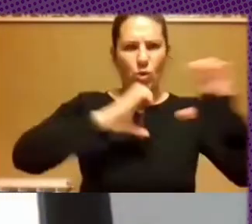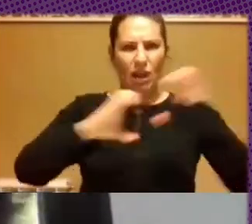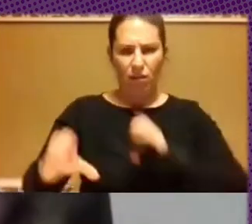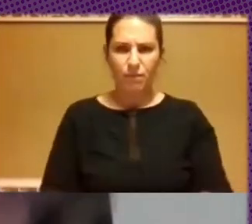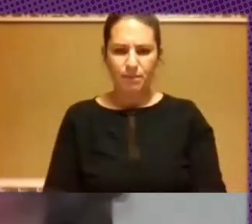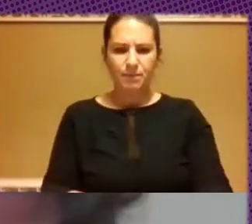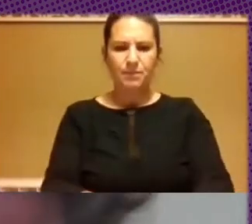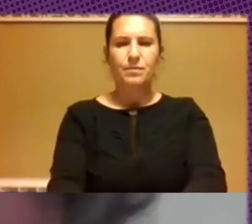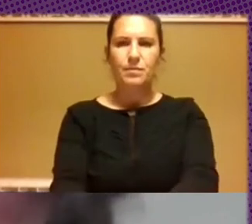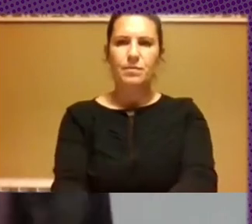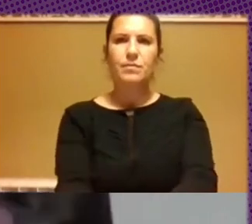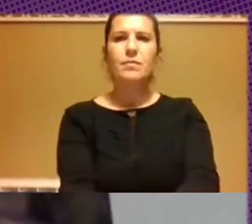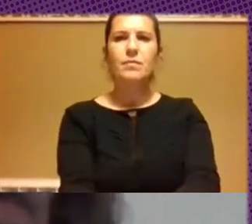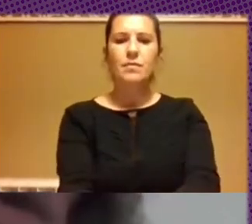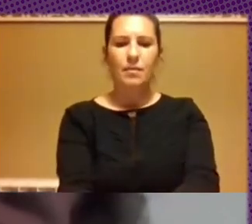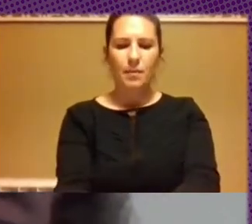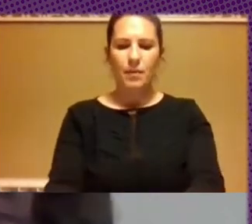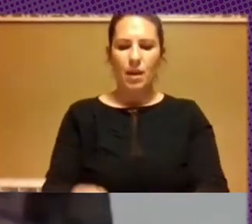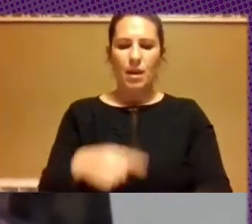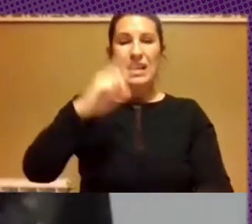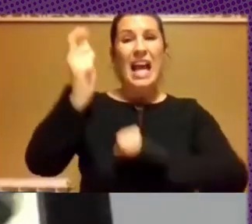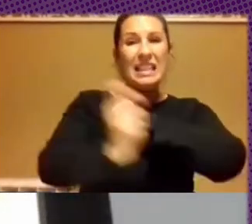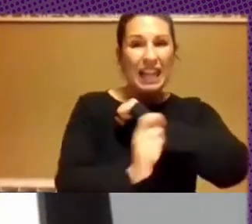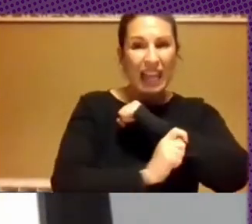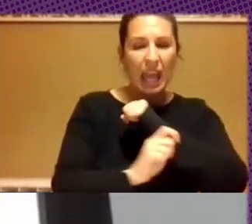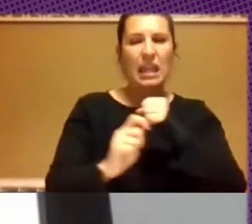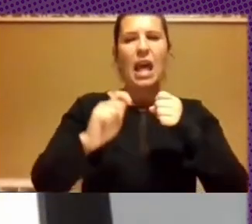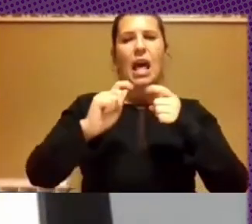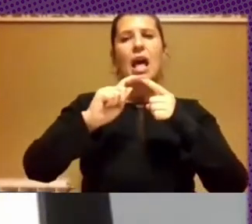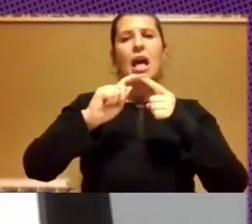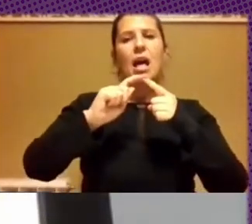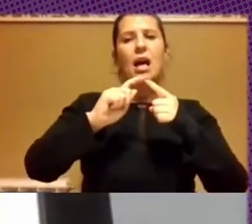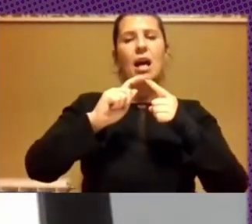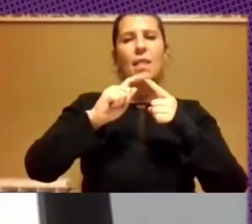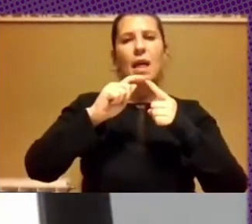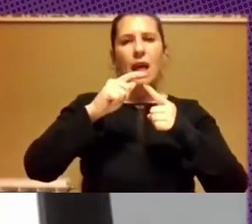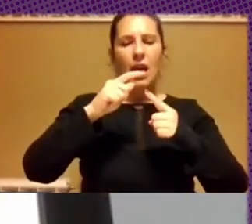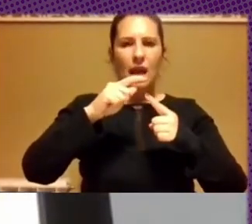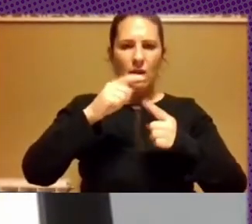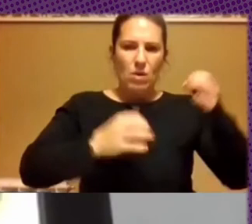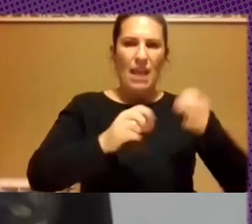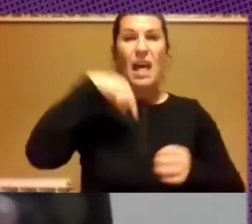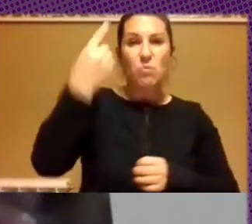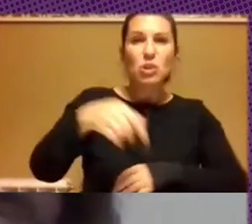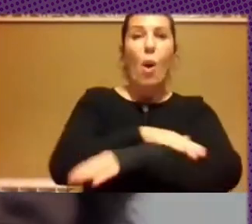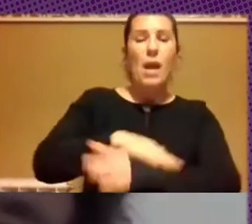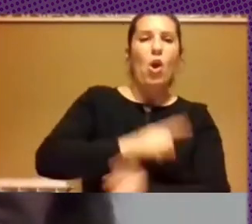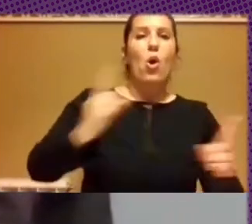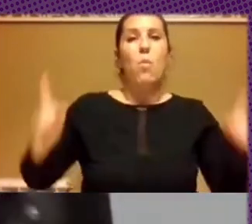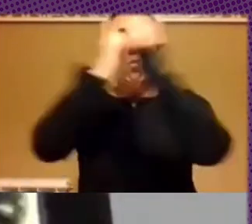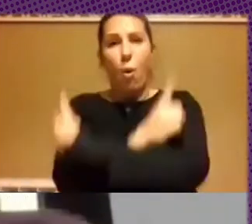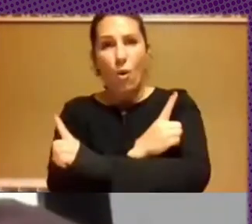Fue una estrategia primero de judicialización y luego, ni bien se dio un cambio de gobierno, la